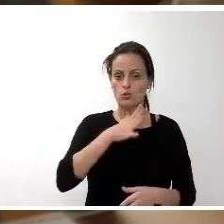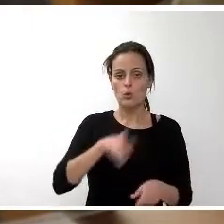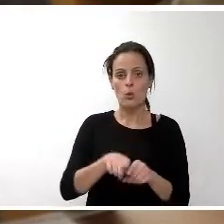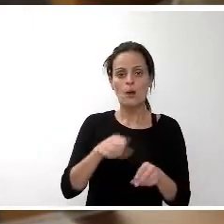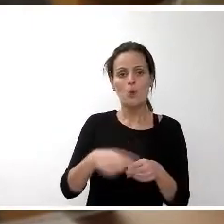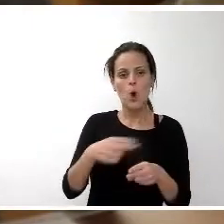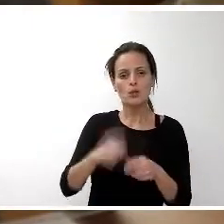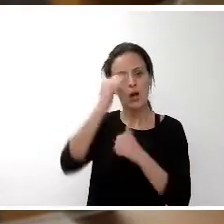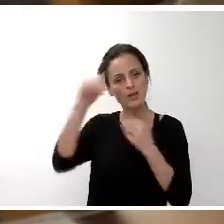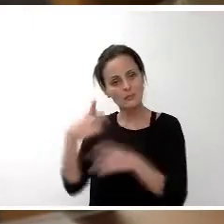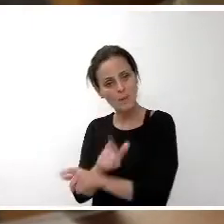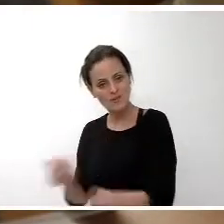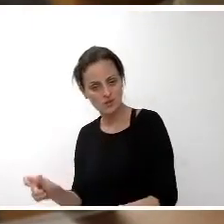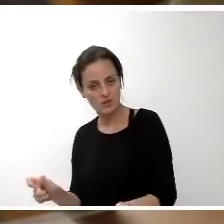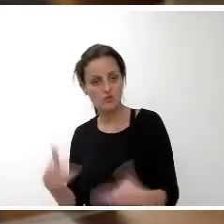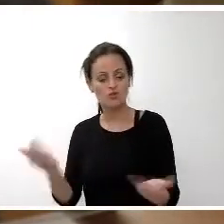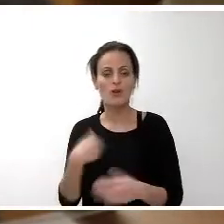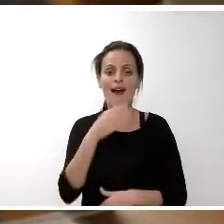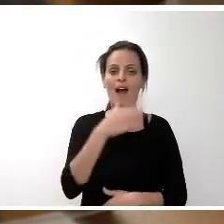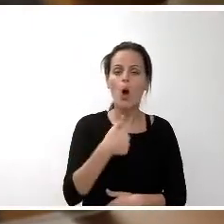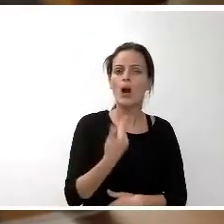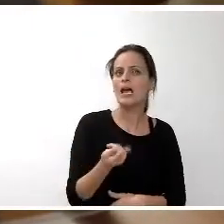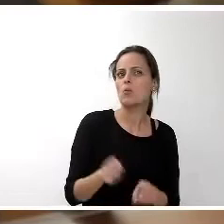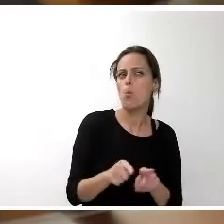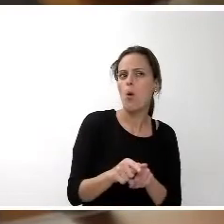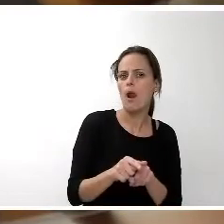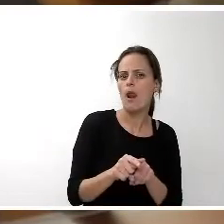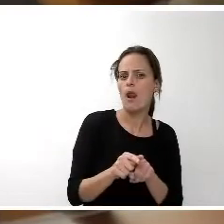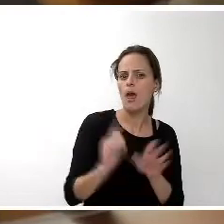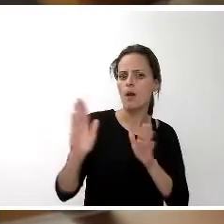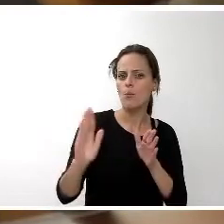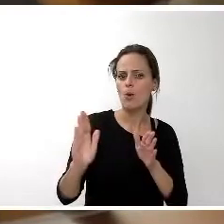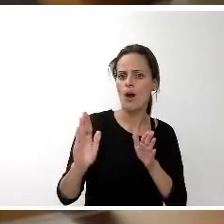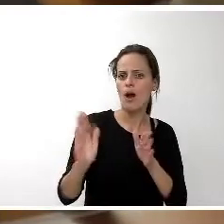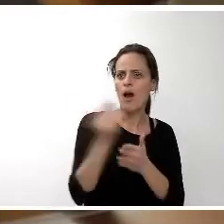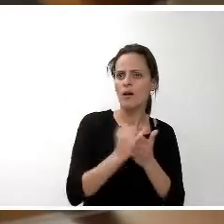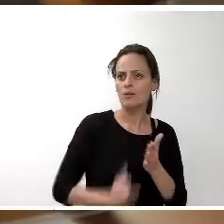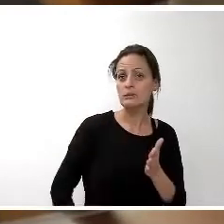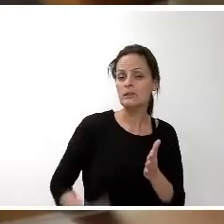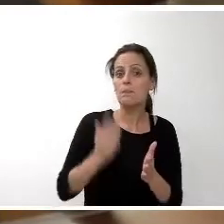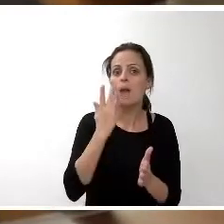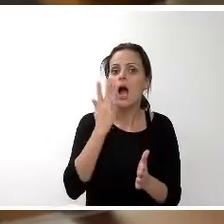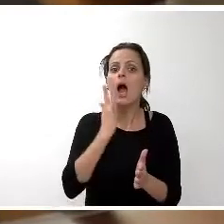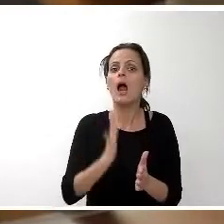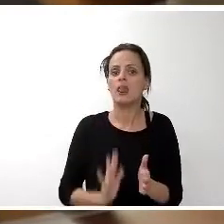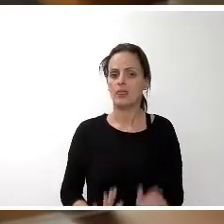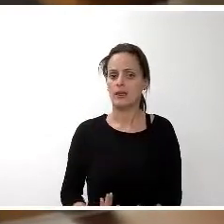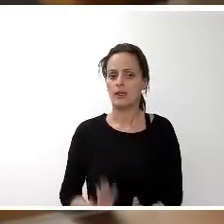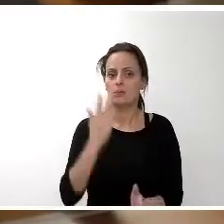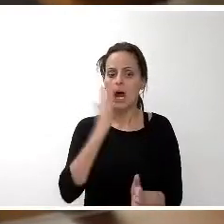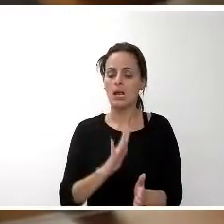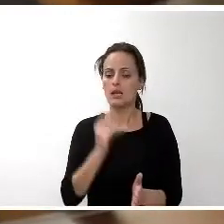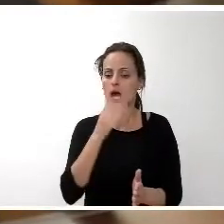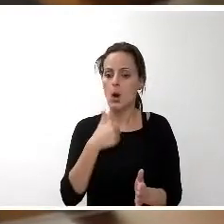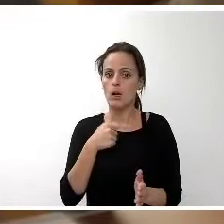las personas, ahora que esa crisis económica parece que deja de ser un problema